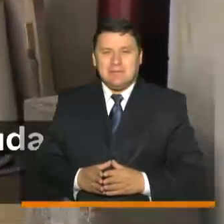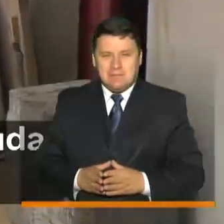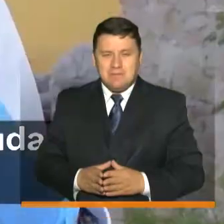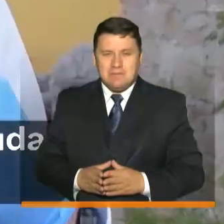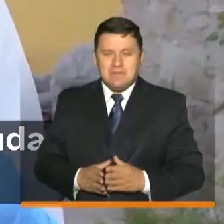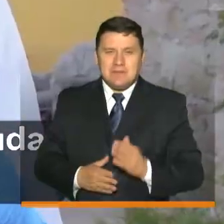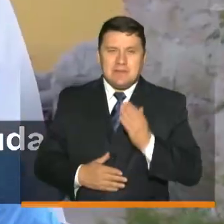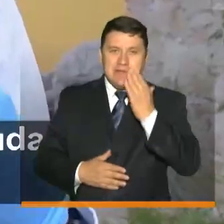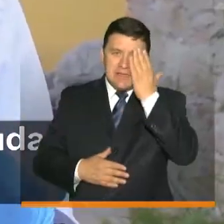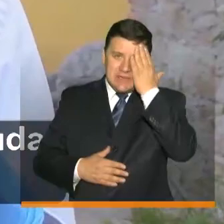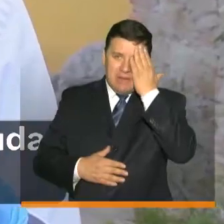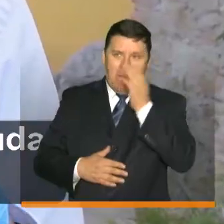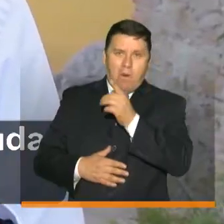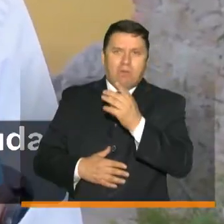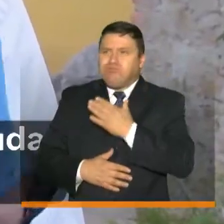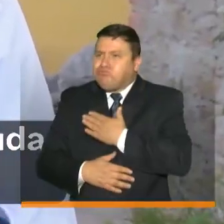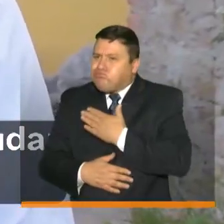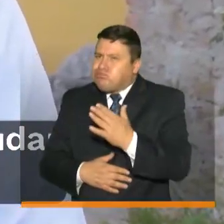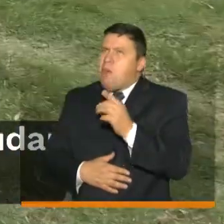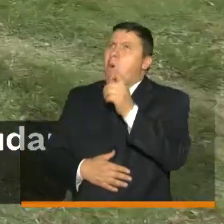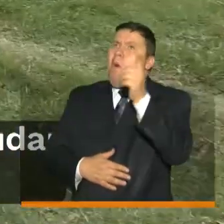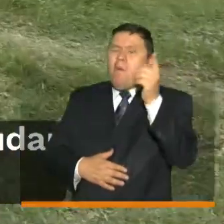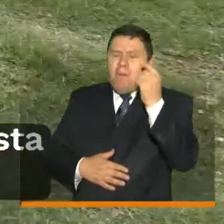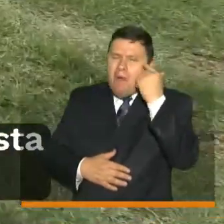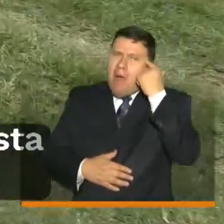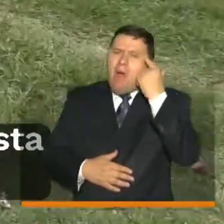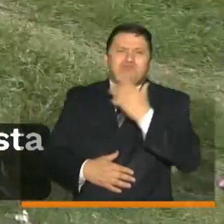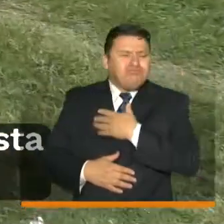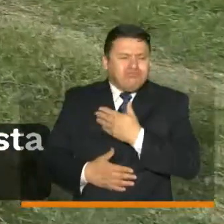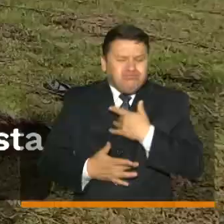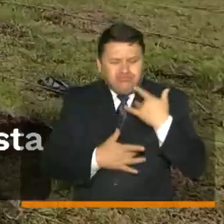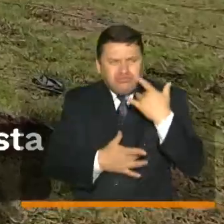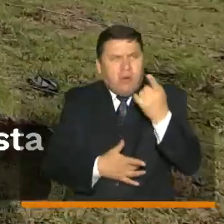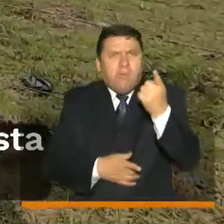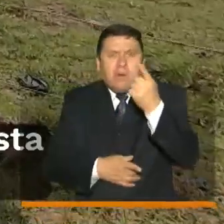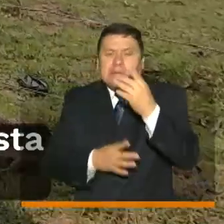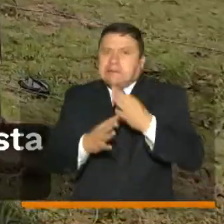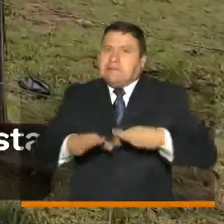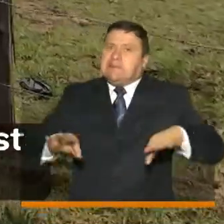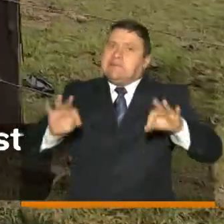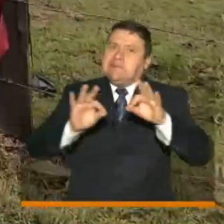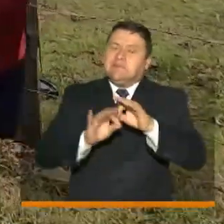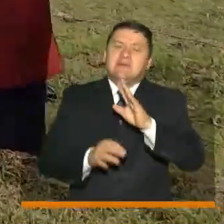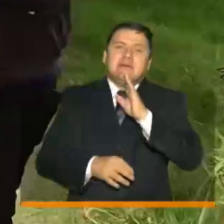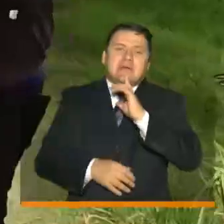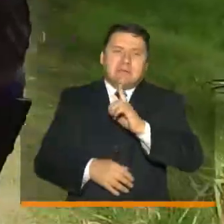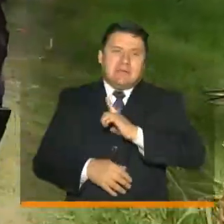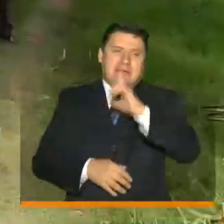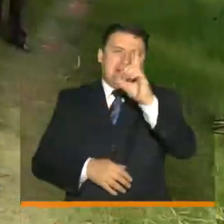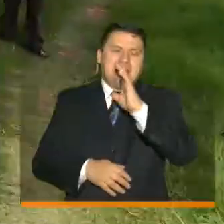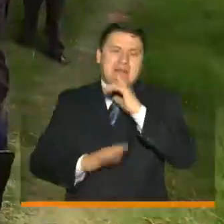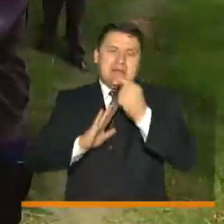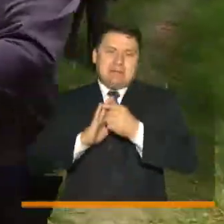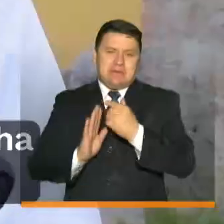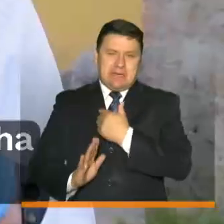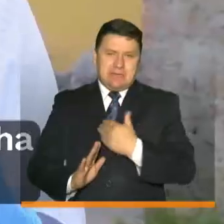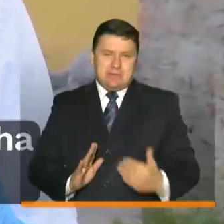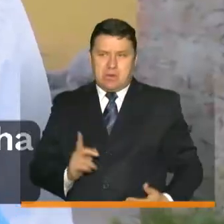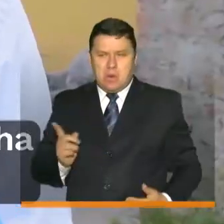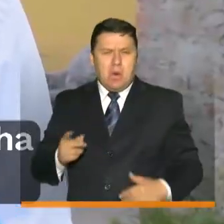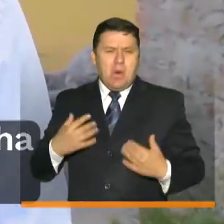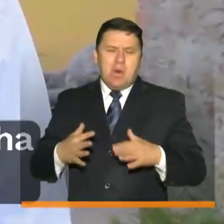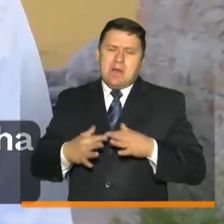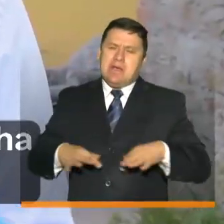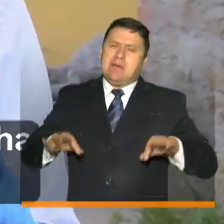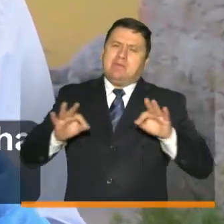el saber que hay gente dispuesta a ayudar a los que más lo necesitan es algo muy importante y creo que esta tarea liderada por la primera ama a la nación ha sido